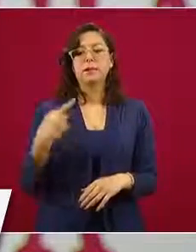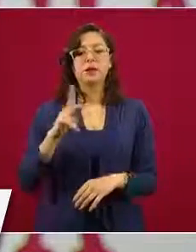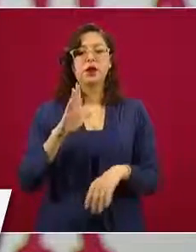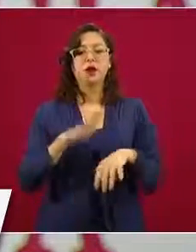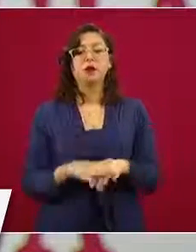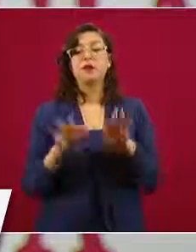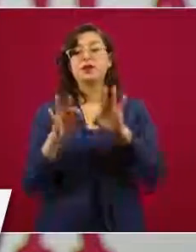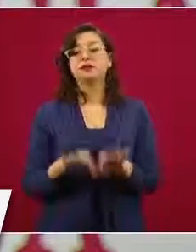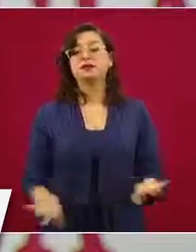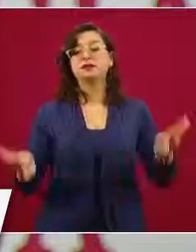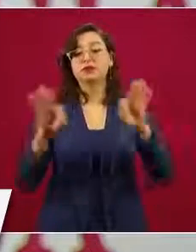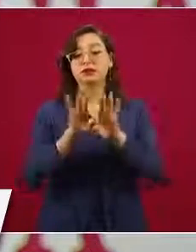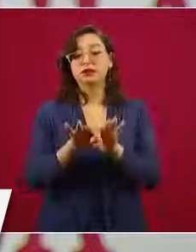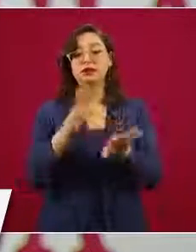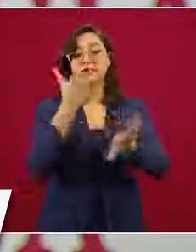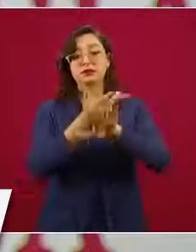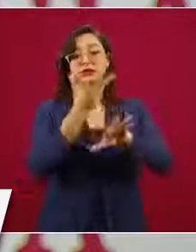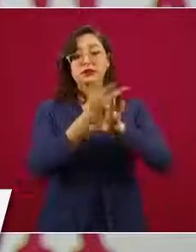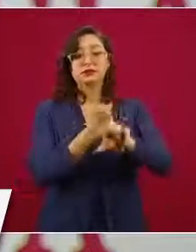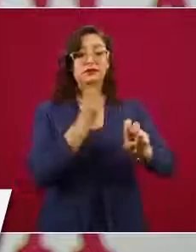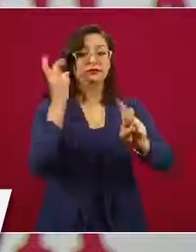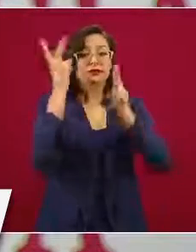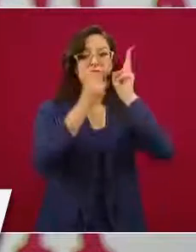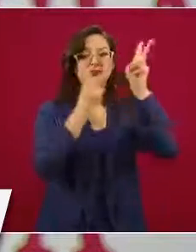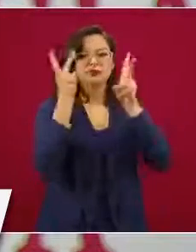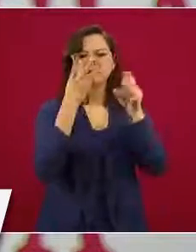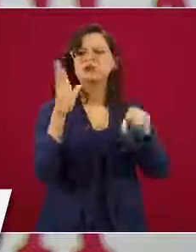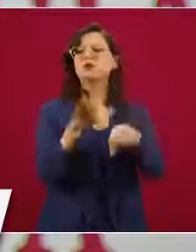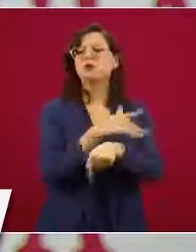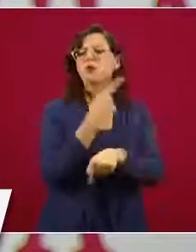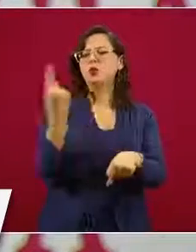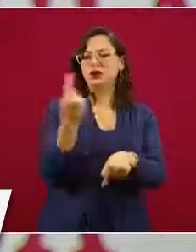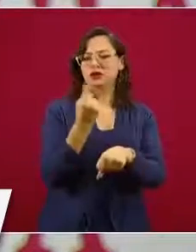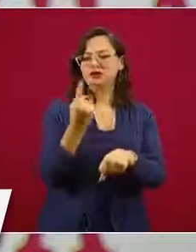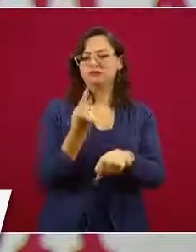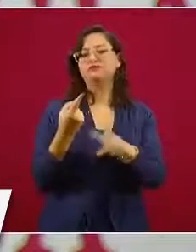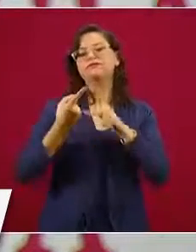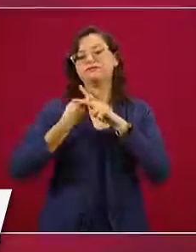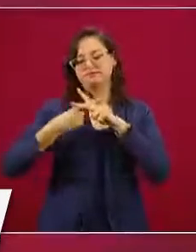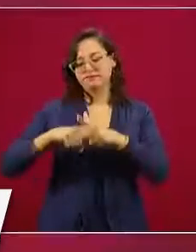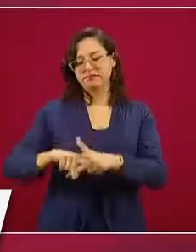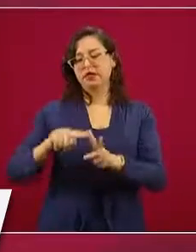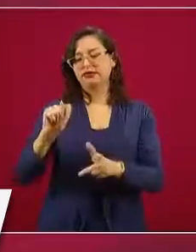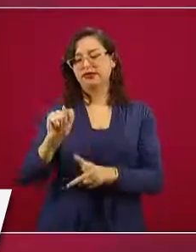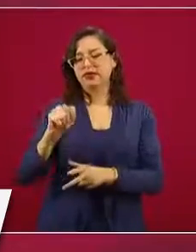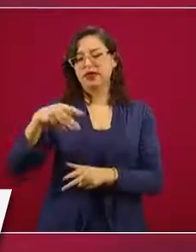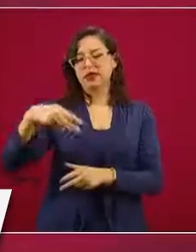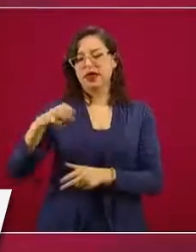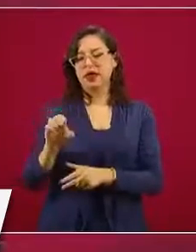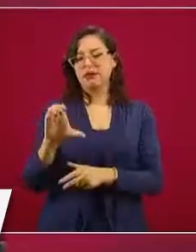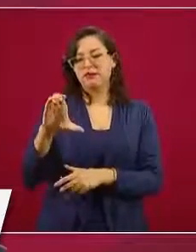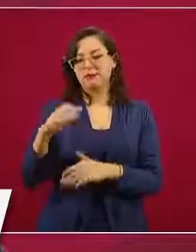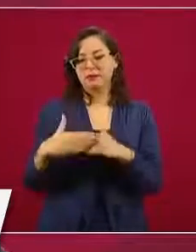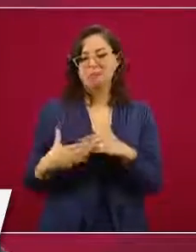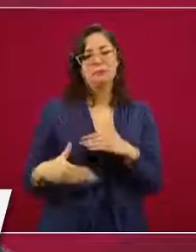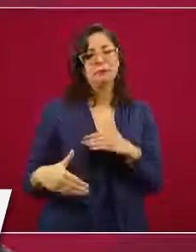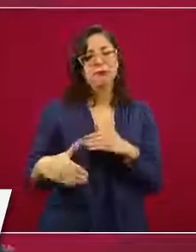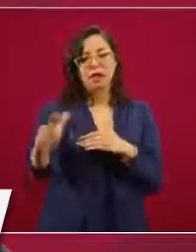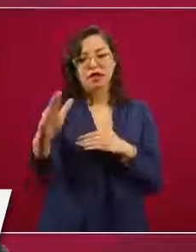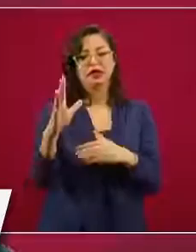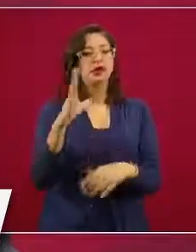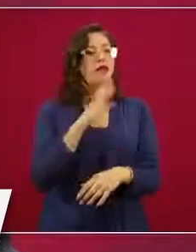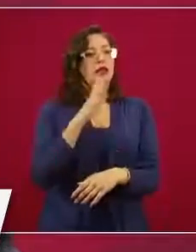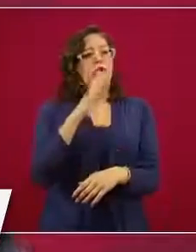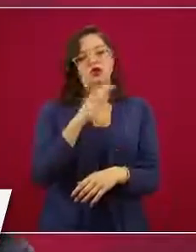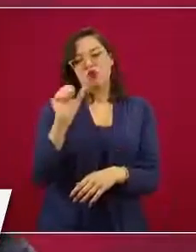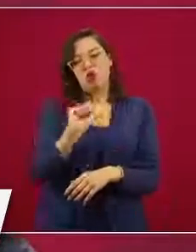visita responde a lo que hoy estamos presenciando, que es la entrada en vigor de este tratado. Hay desde luego muchos temas, con Estados Unidos siempre